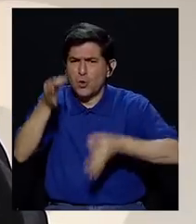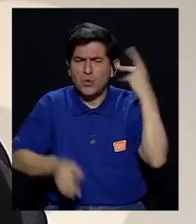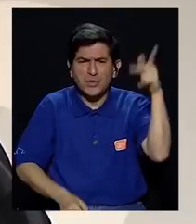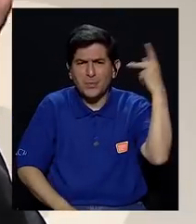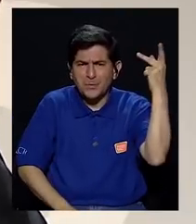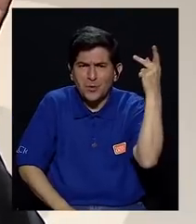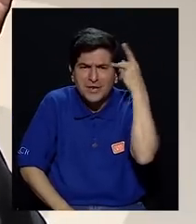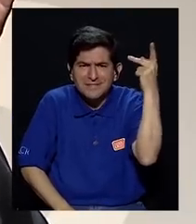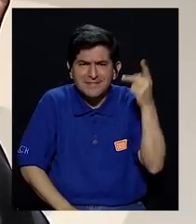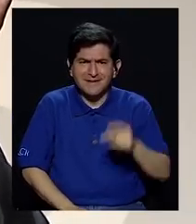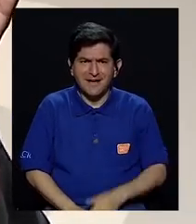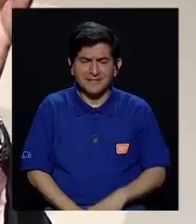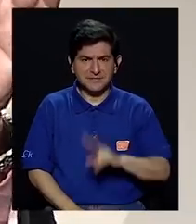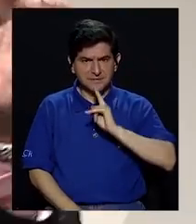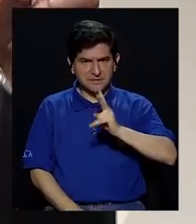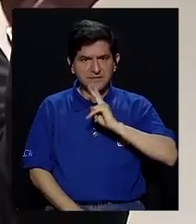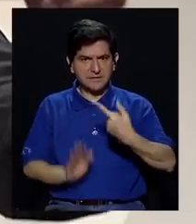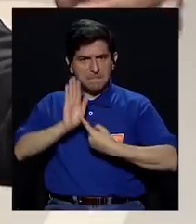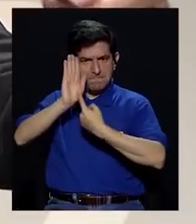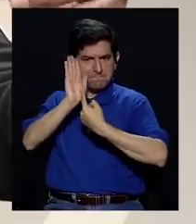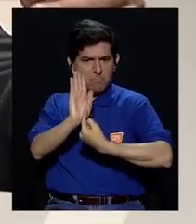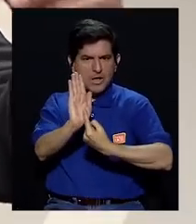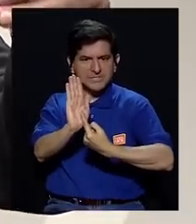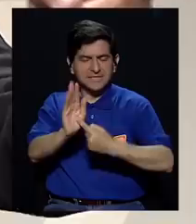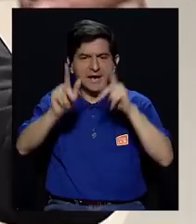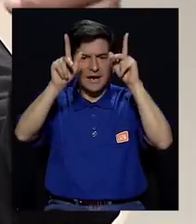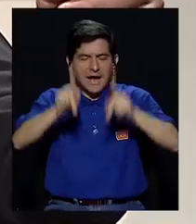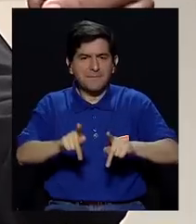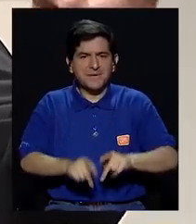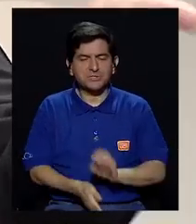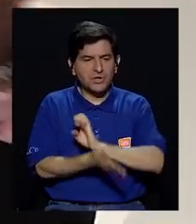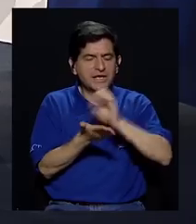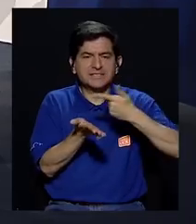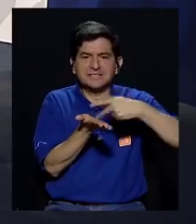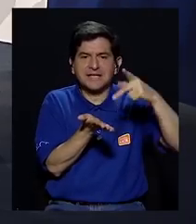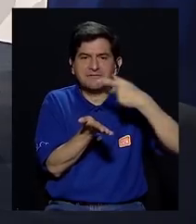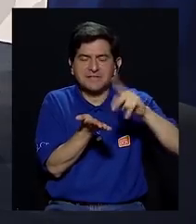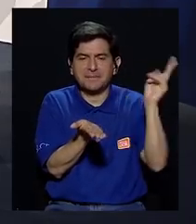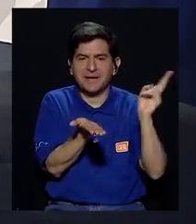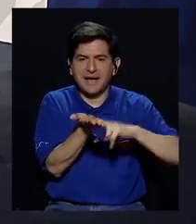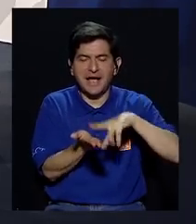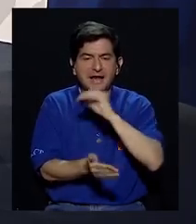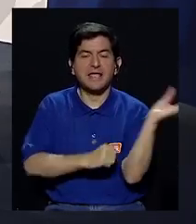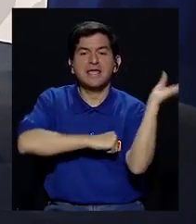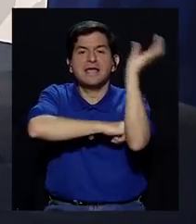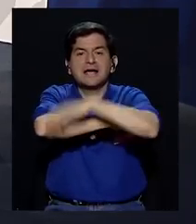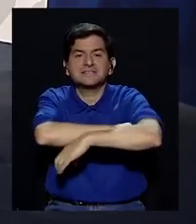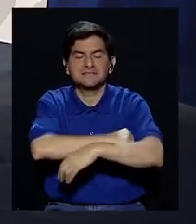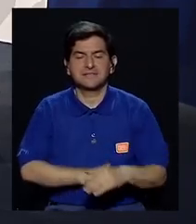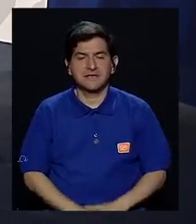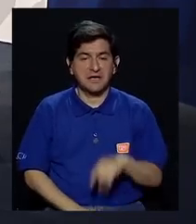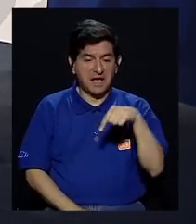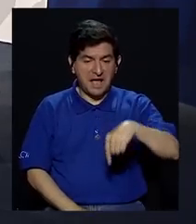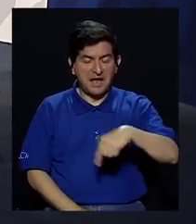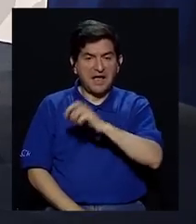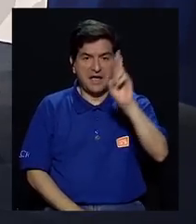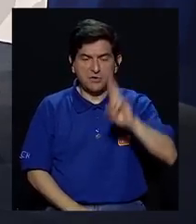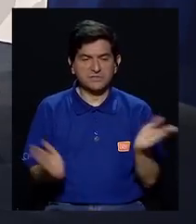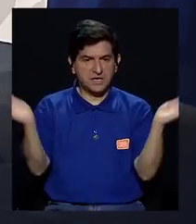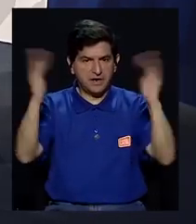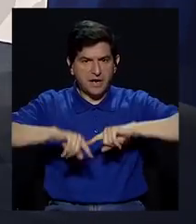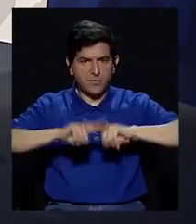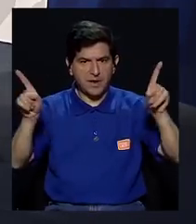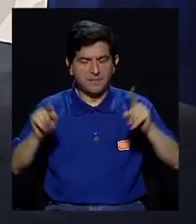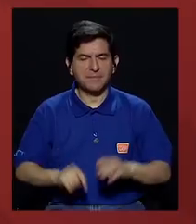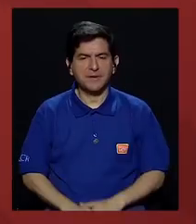jurídicas y políticas que efectivamente señalen a los evasores con nombre y apellidos y los penalicen. De voluntad política para Costa Rica no existe, pero hay que